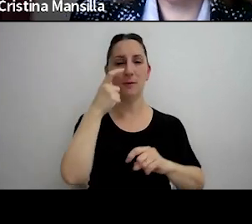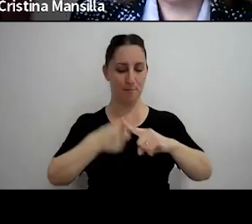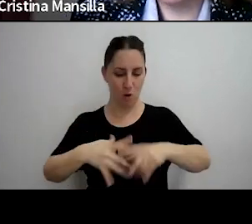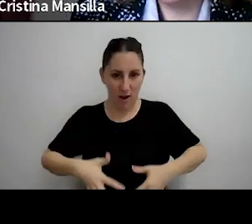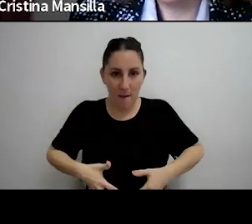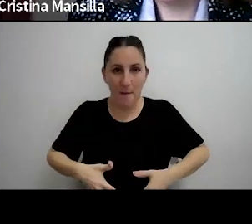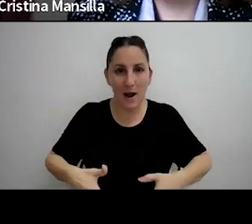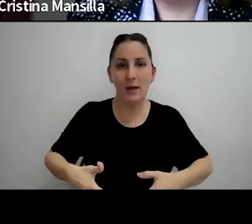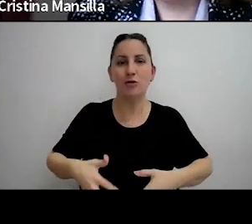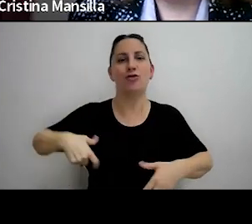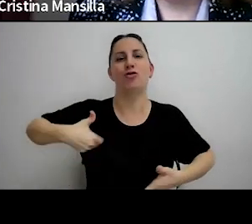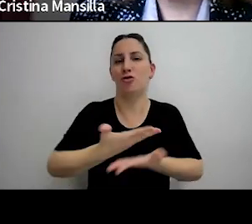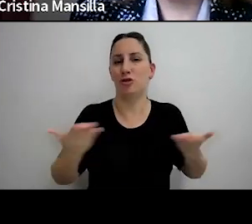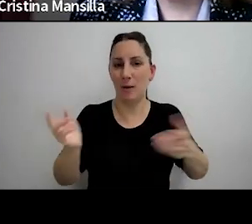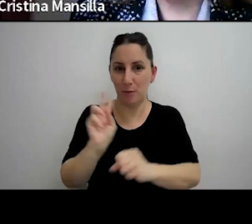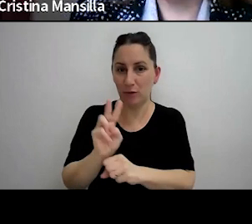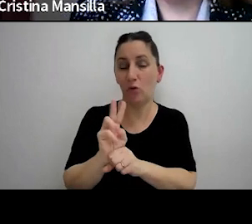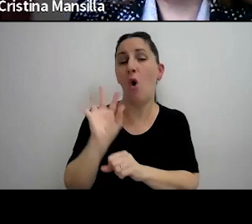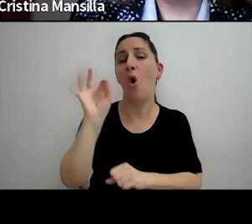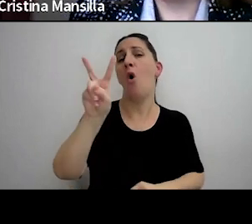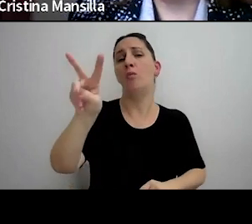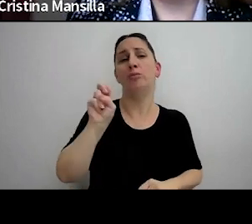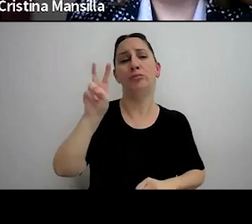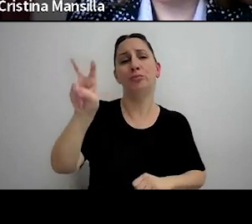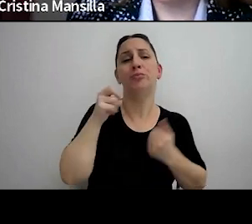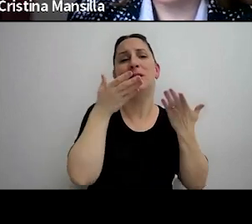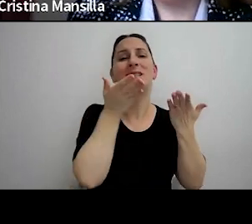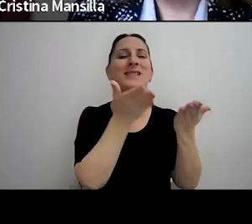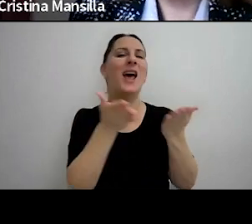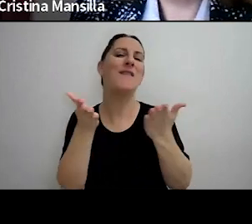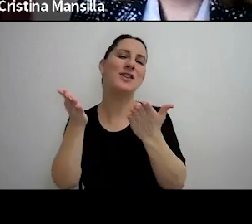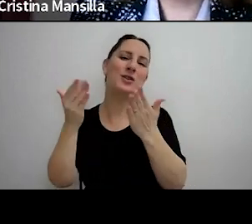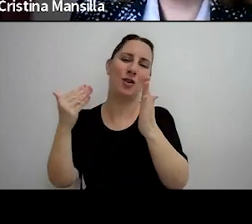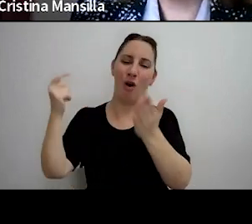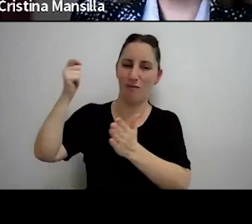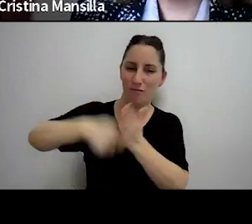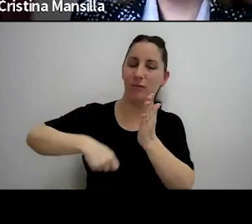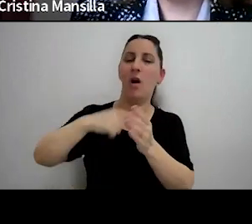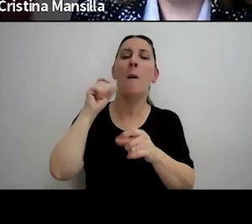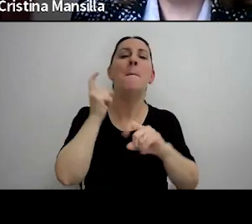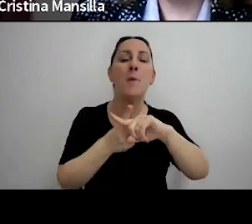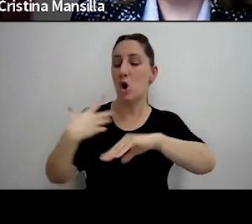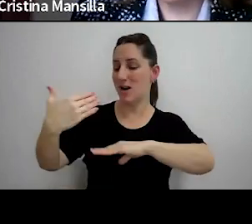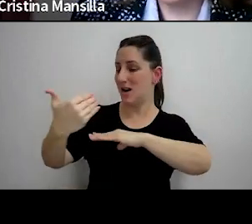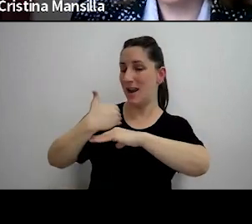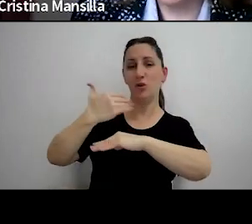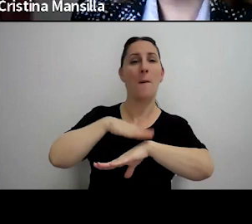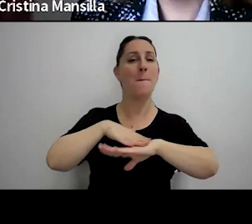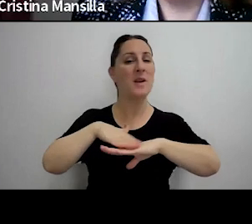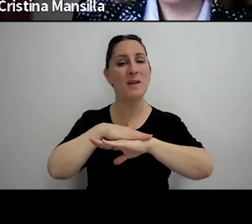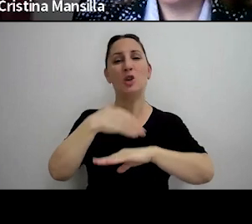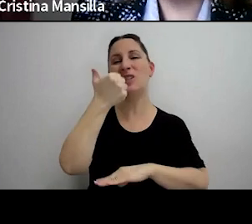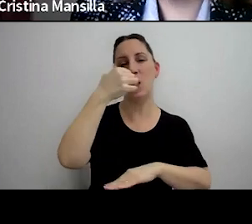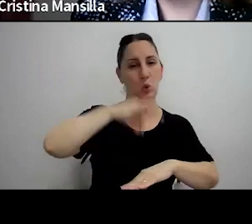protección social o que perciba una remuneración por servicios bajo dependencia bajo por un ingreso mensual que no supere seis